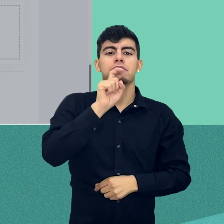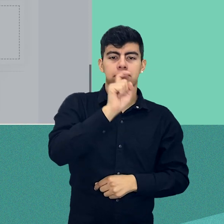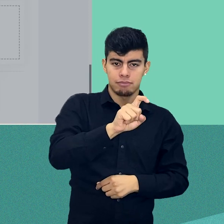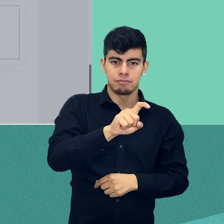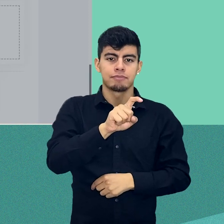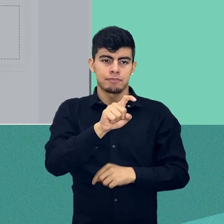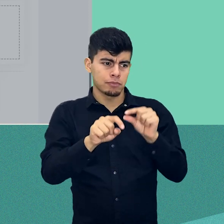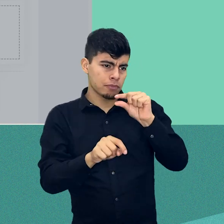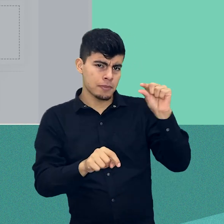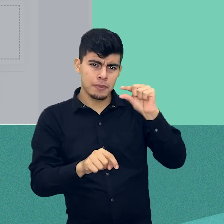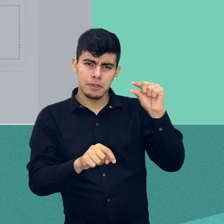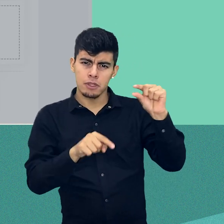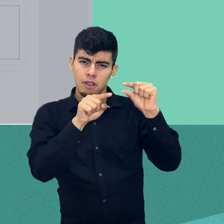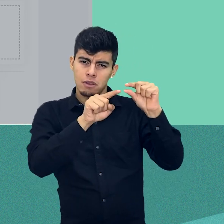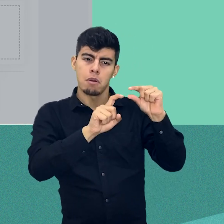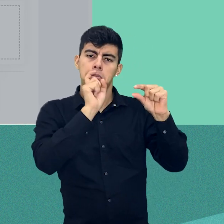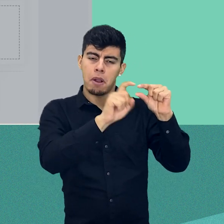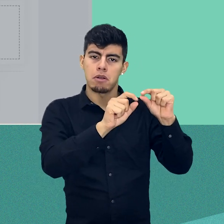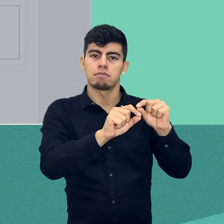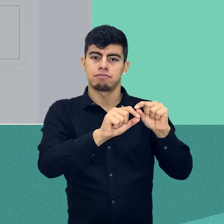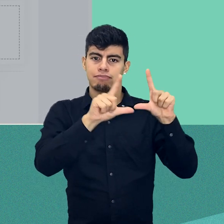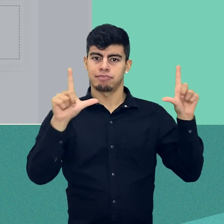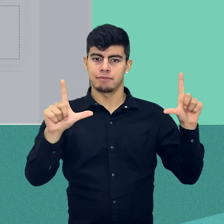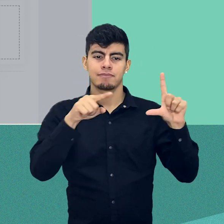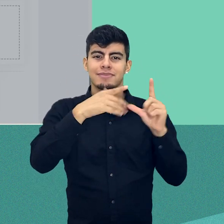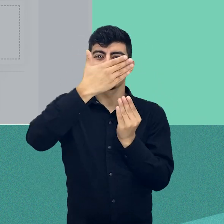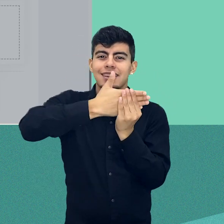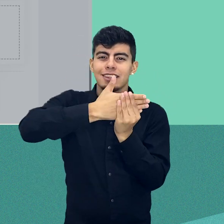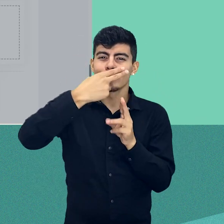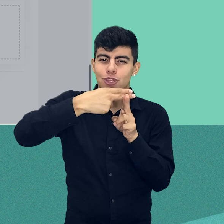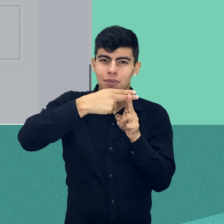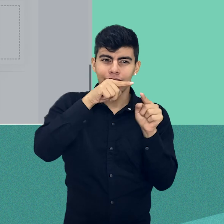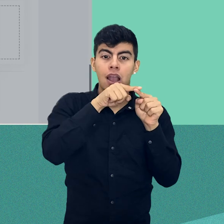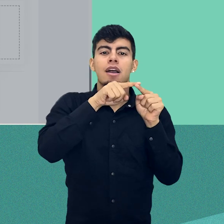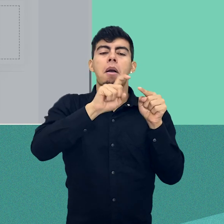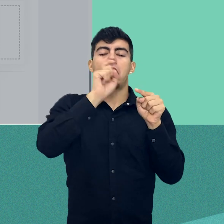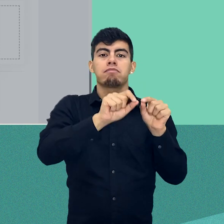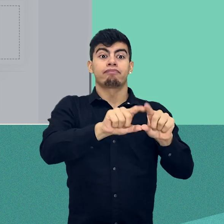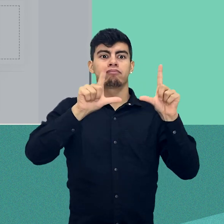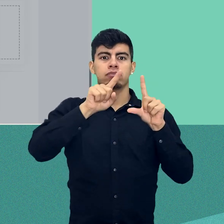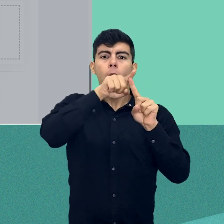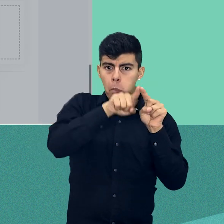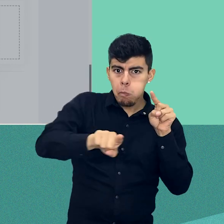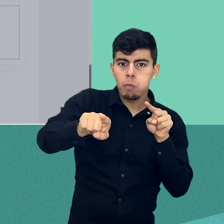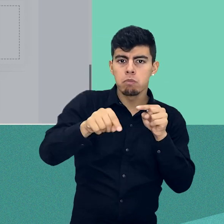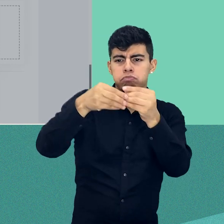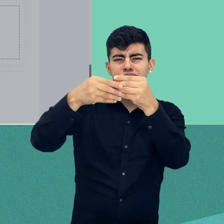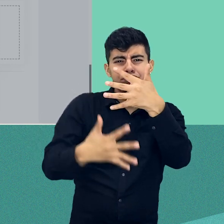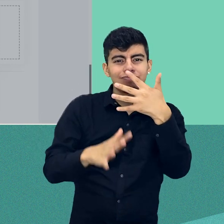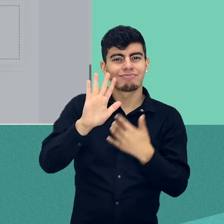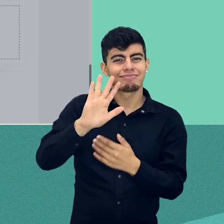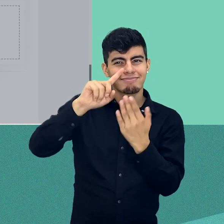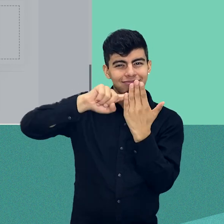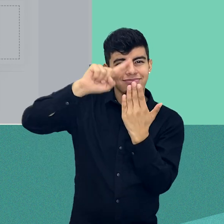en la opción Subir un archivo. Debemos ubicarnos en la sección Adjunto y hacer clic sobre el botón Seleccionar archivo